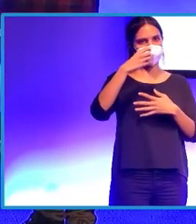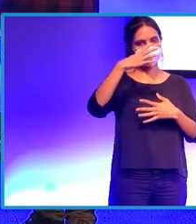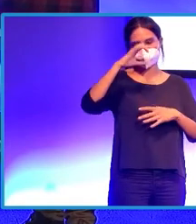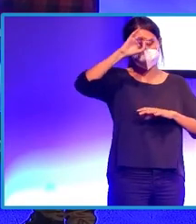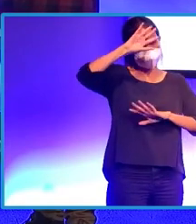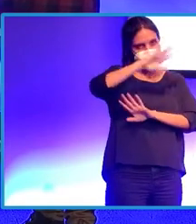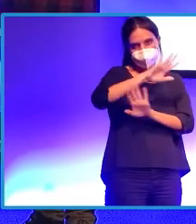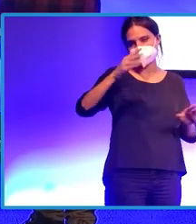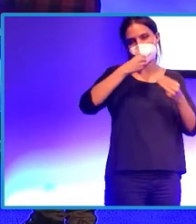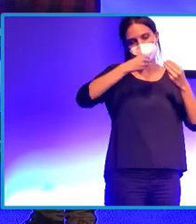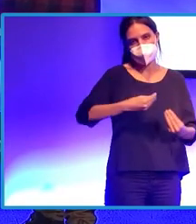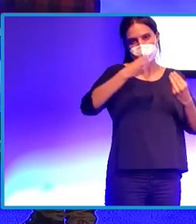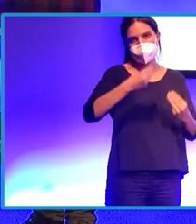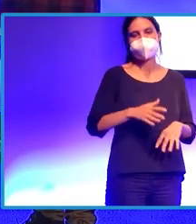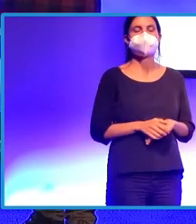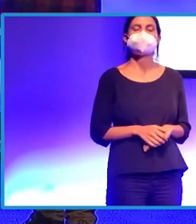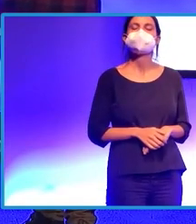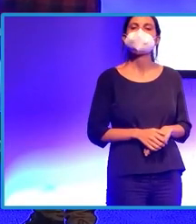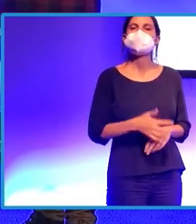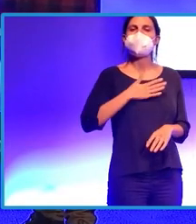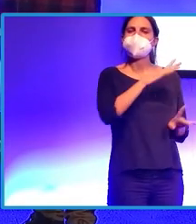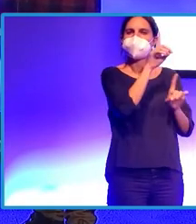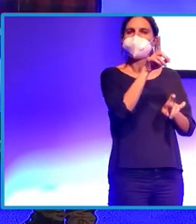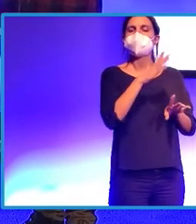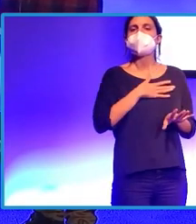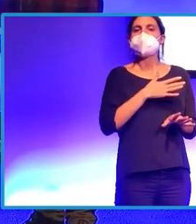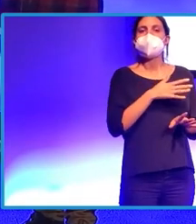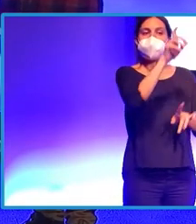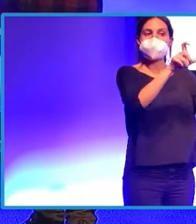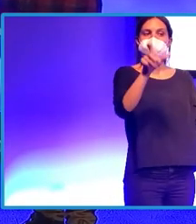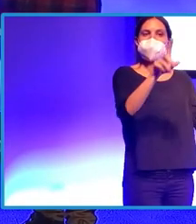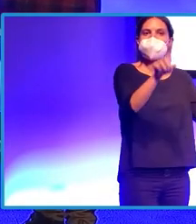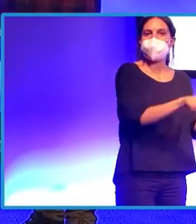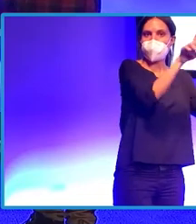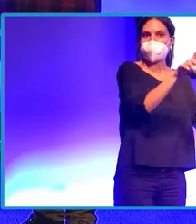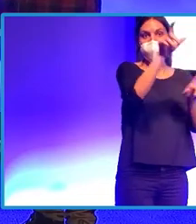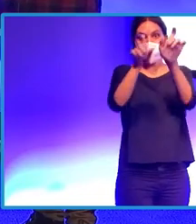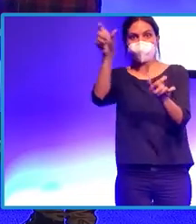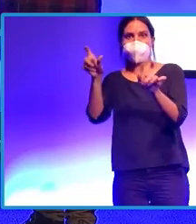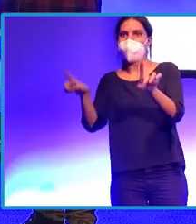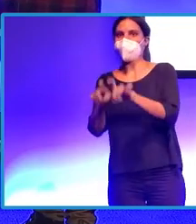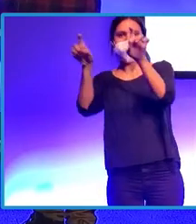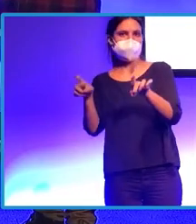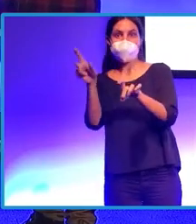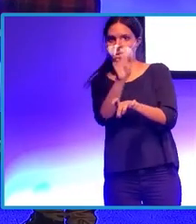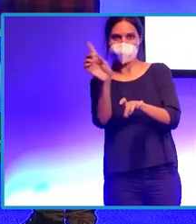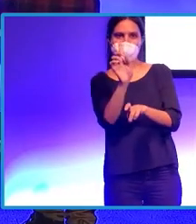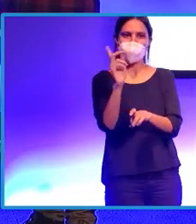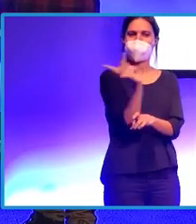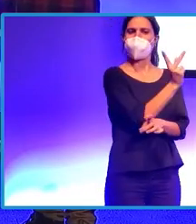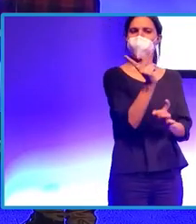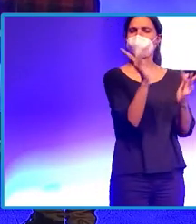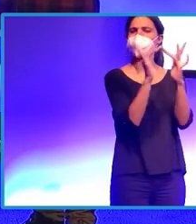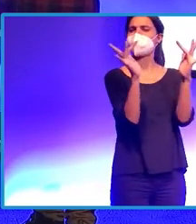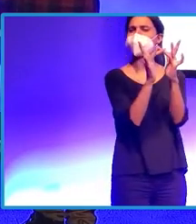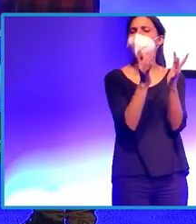¿Qué tal se llevan los no informáticos con los informáticos en una cosa tan compleja como esto de tener que hacer en un par